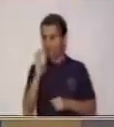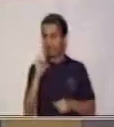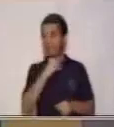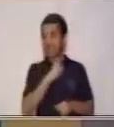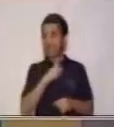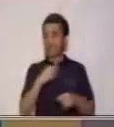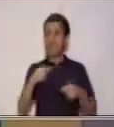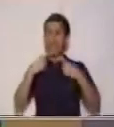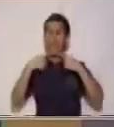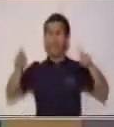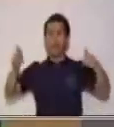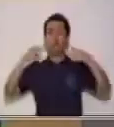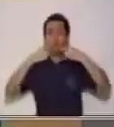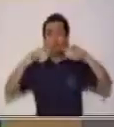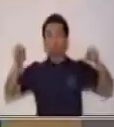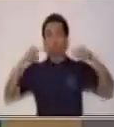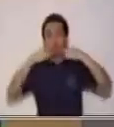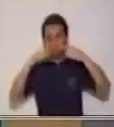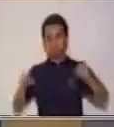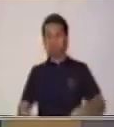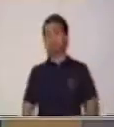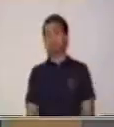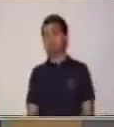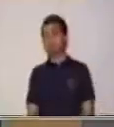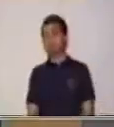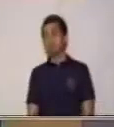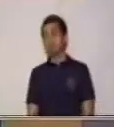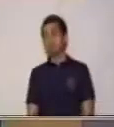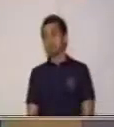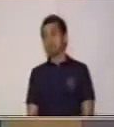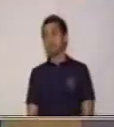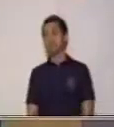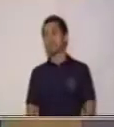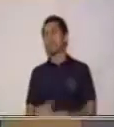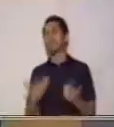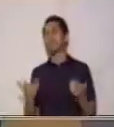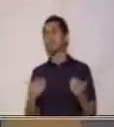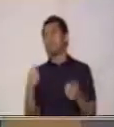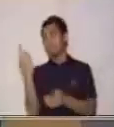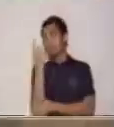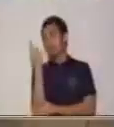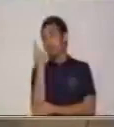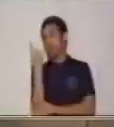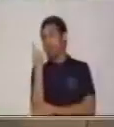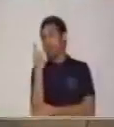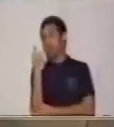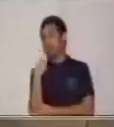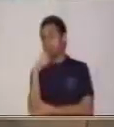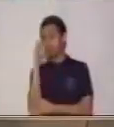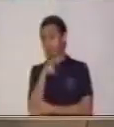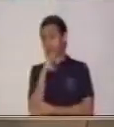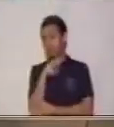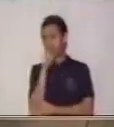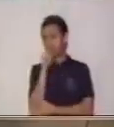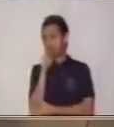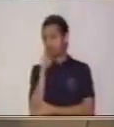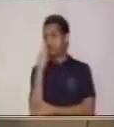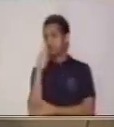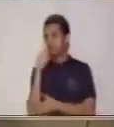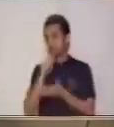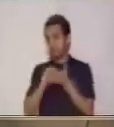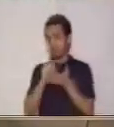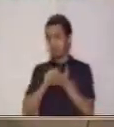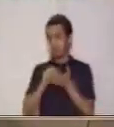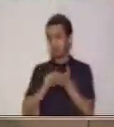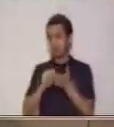publicitarios. Entonces, algo que es muy importante, y esto pues necesito que lo vayamos trabajando